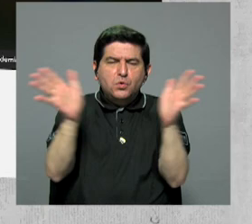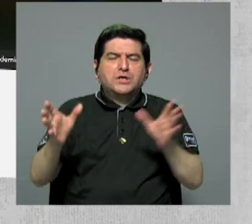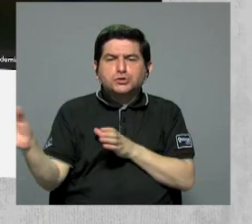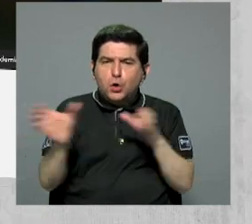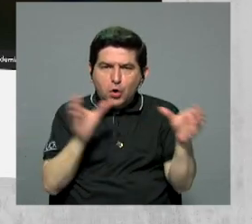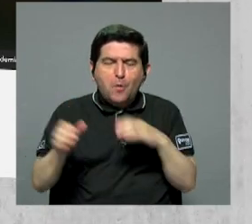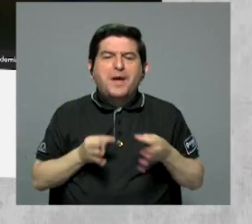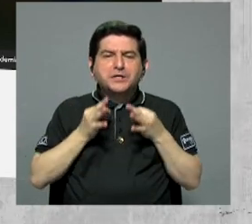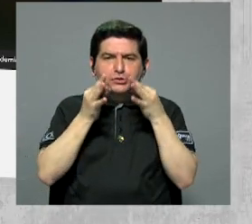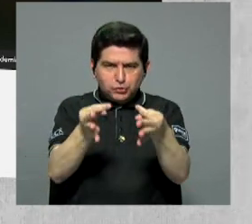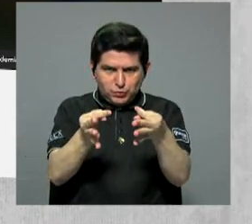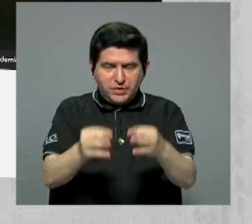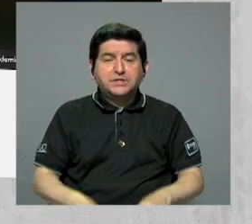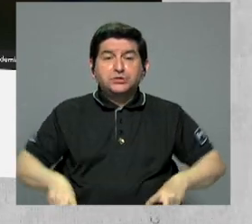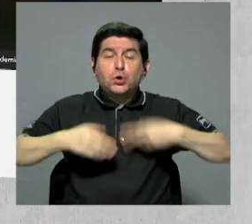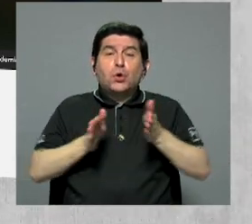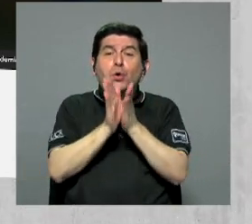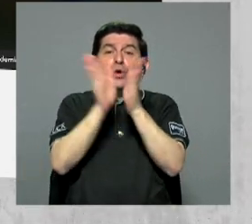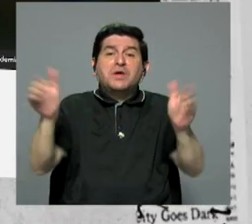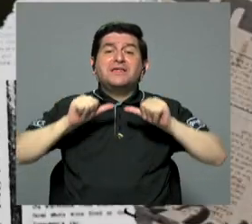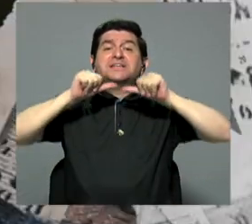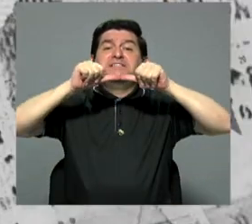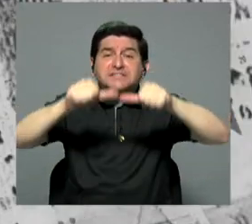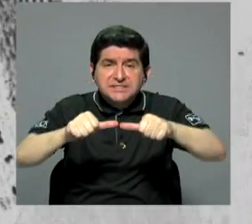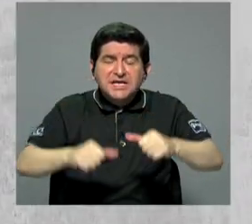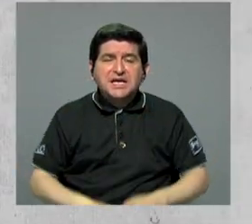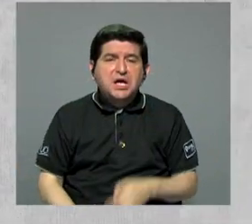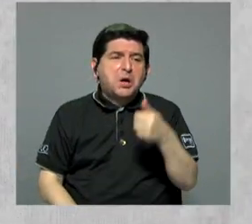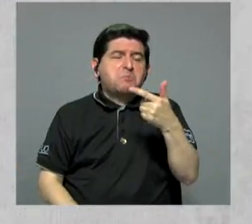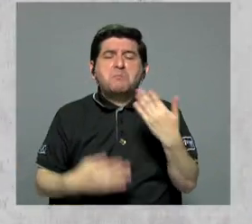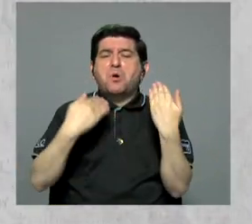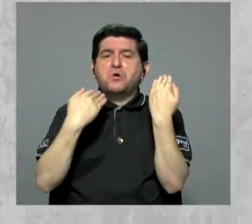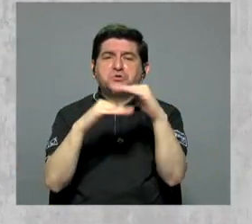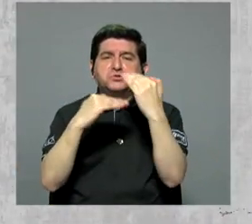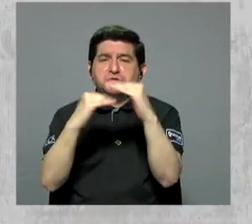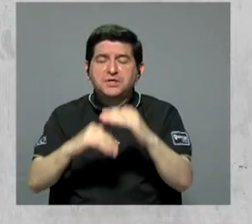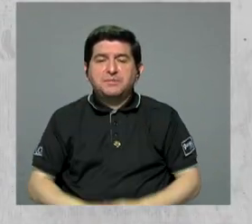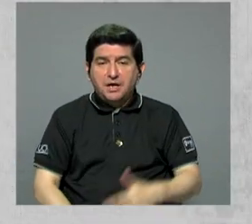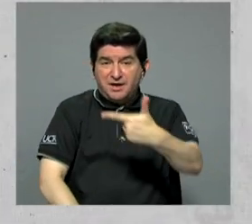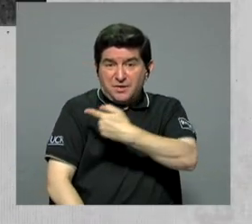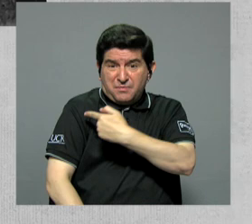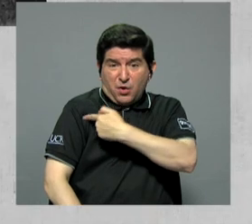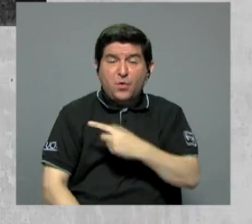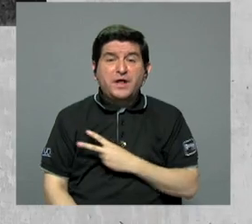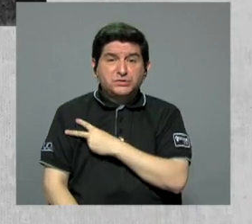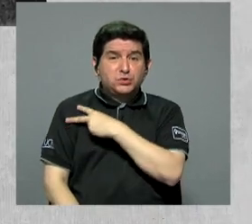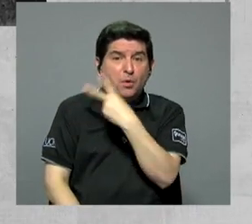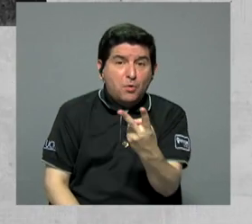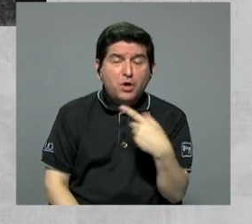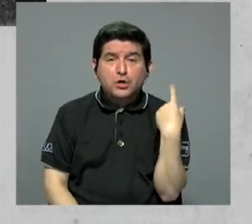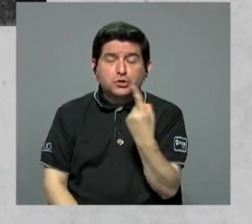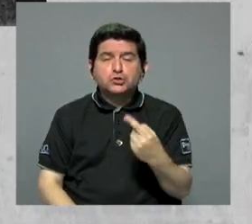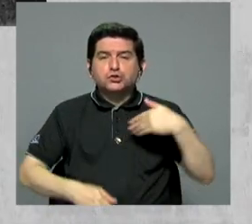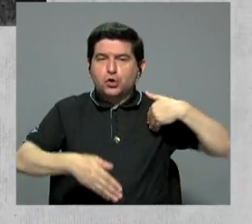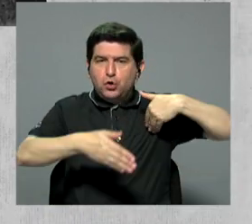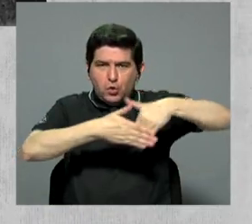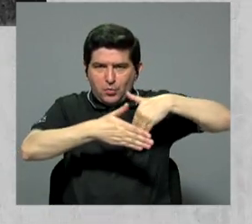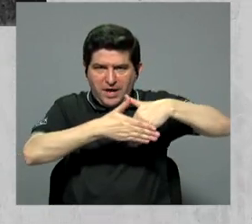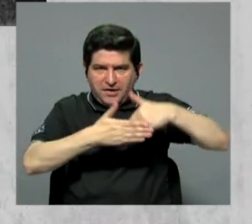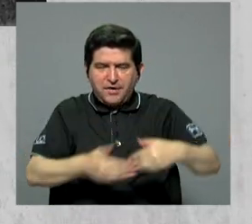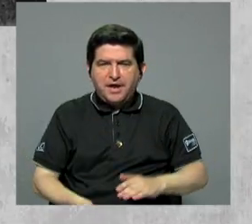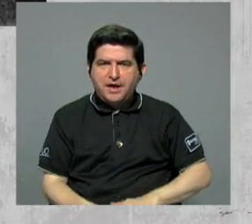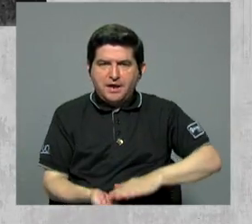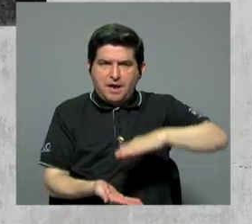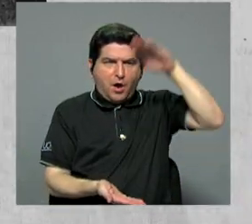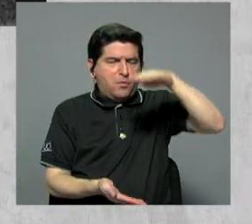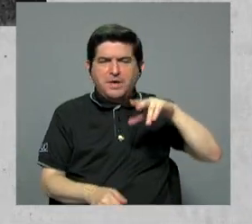comercio, turismo y la vida en general continúan con pocas restricciones. La vacunación voluntaria es la única barrera que separa el